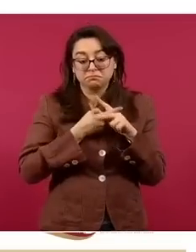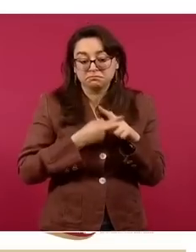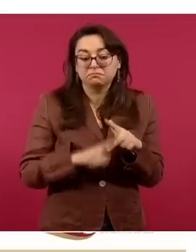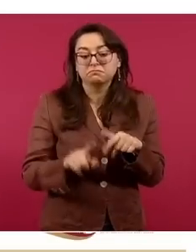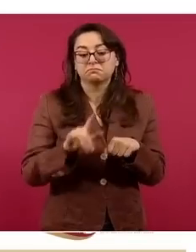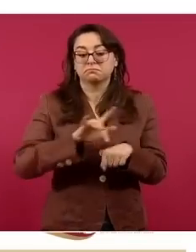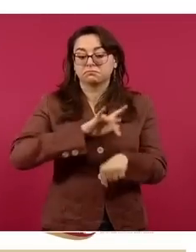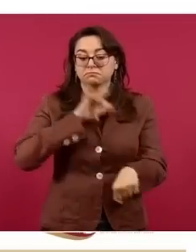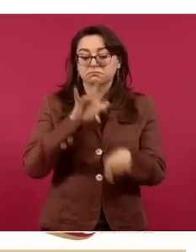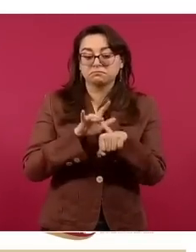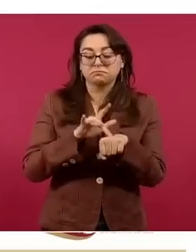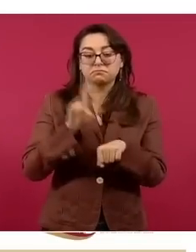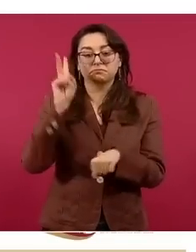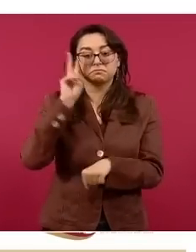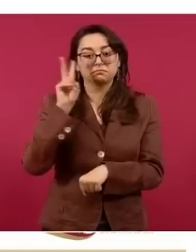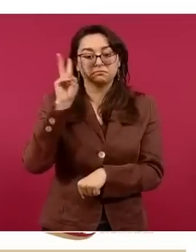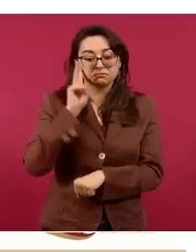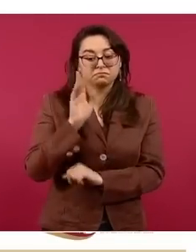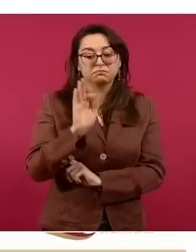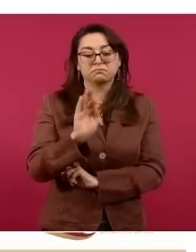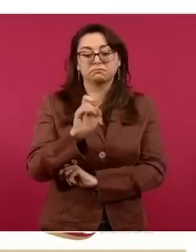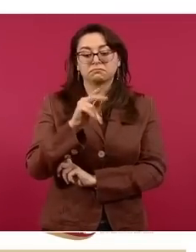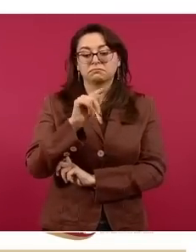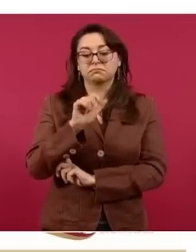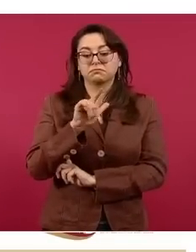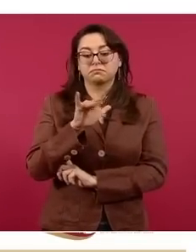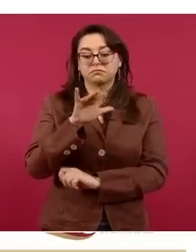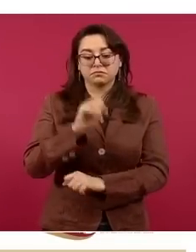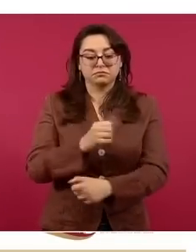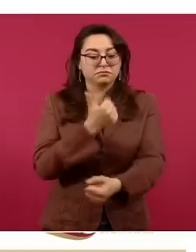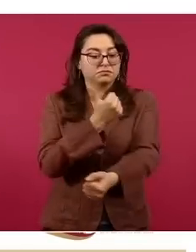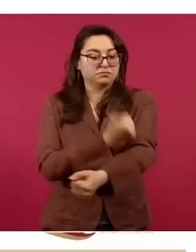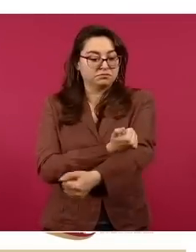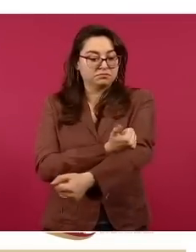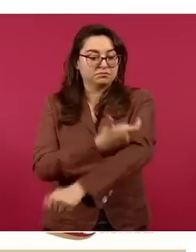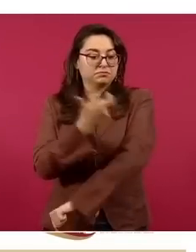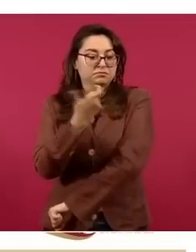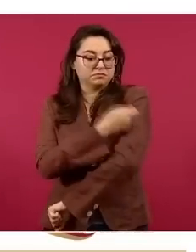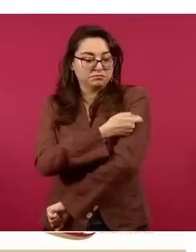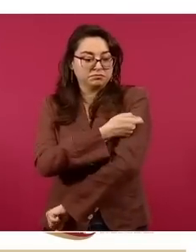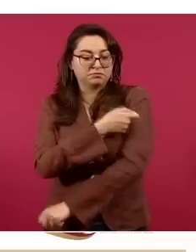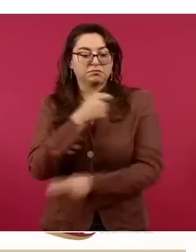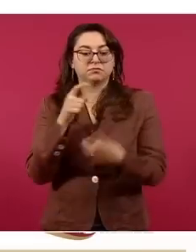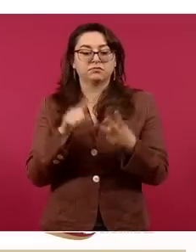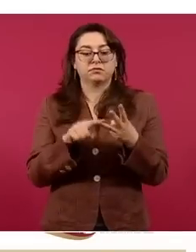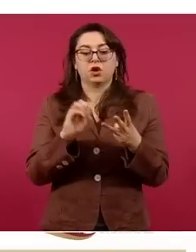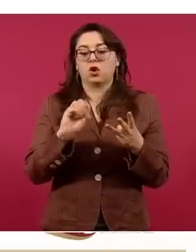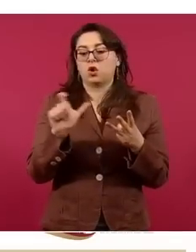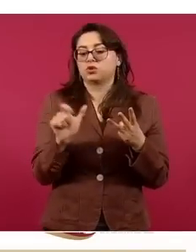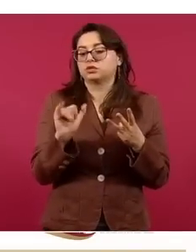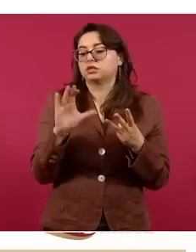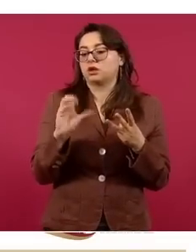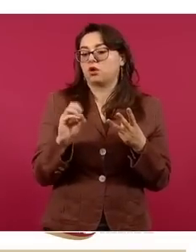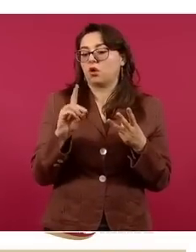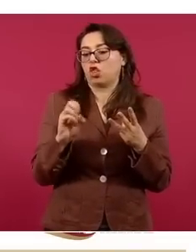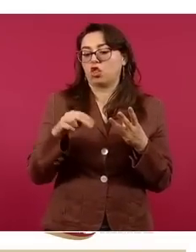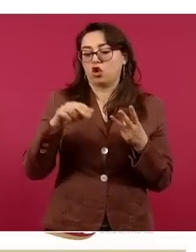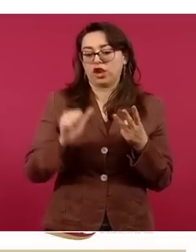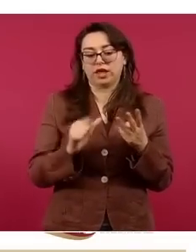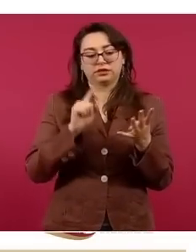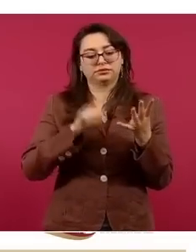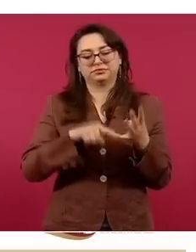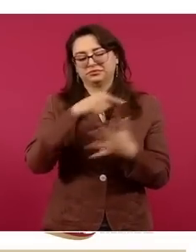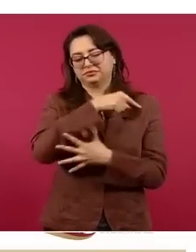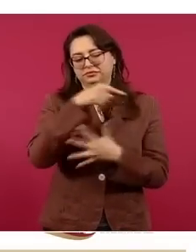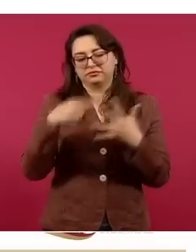opioides, ya sea fentanilo, ya sea heroína, ya sea morfina, ya sea oxicodona, ya sea cualquier otro